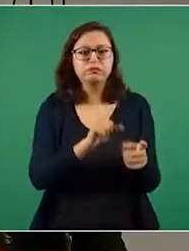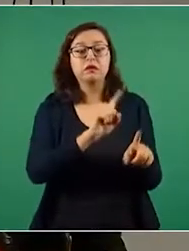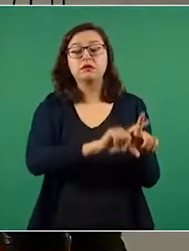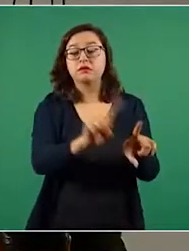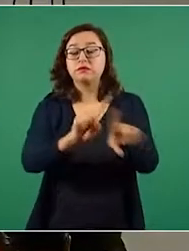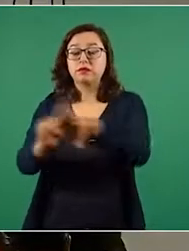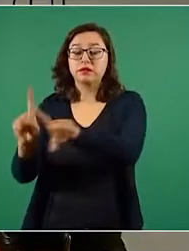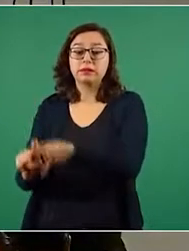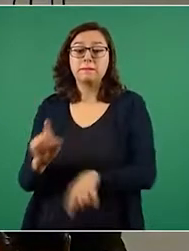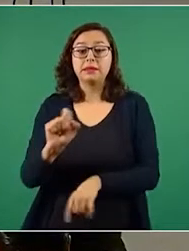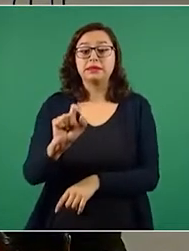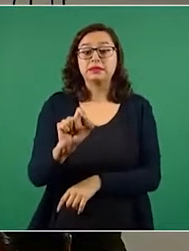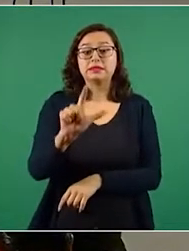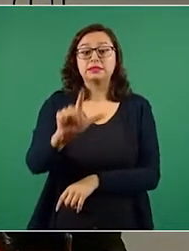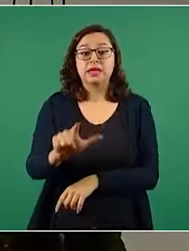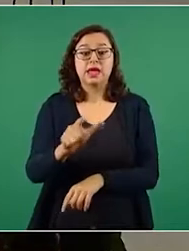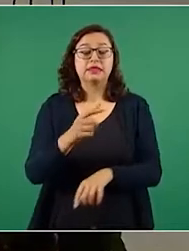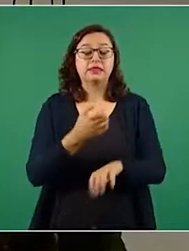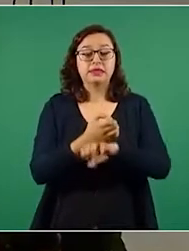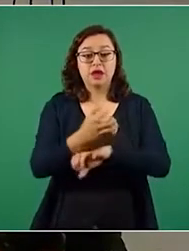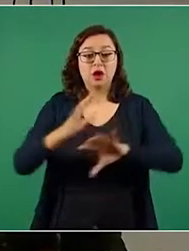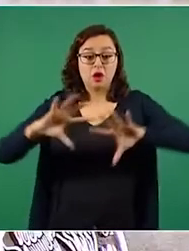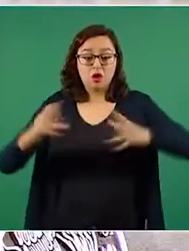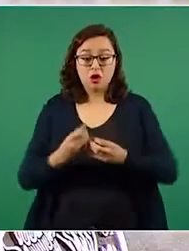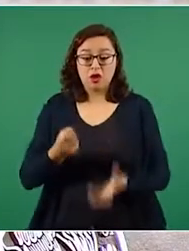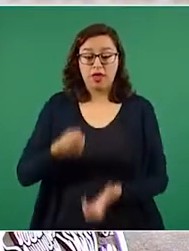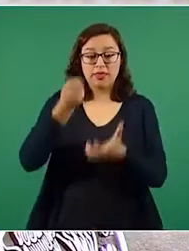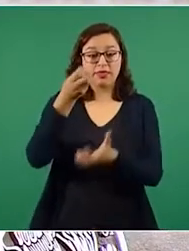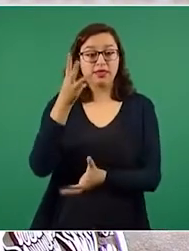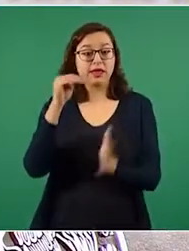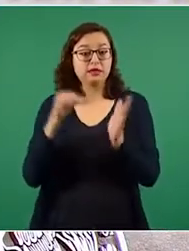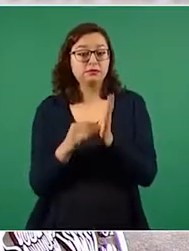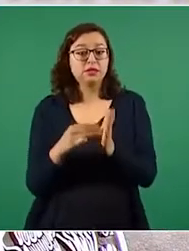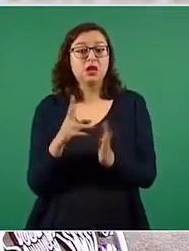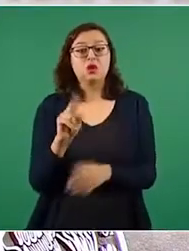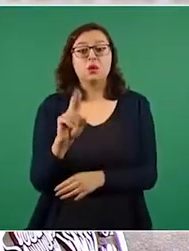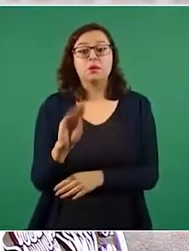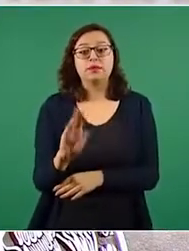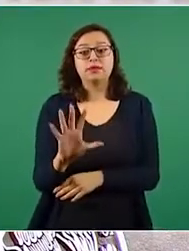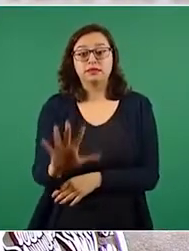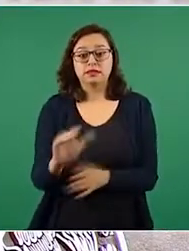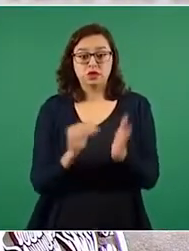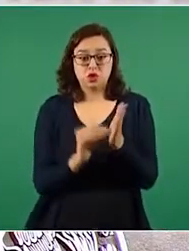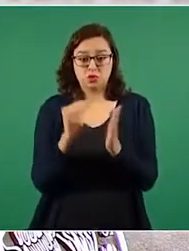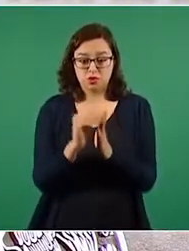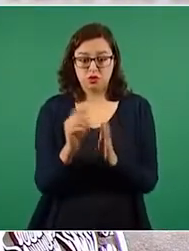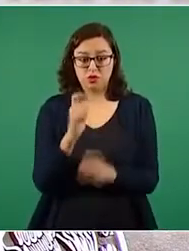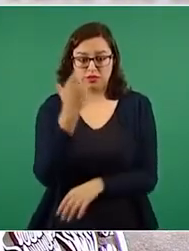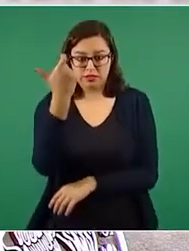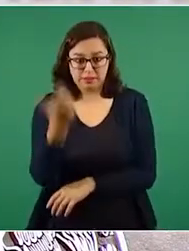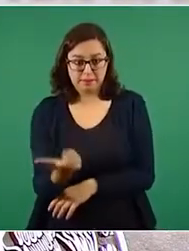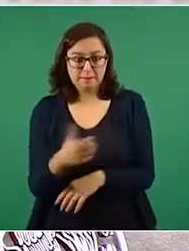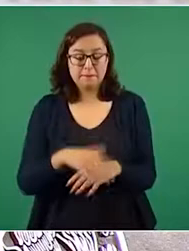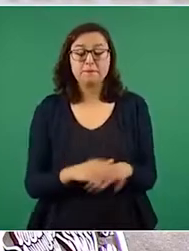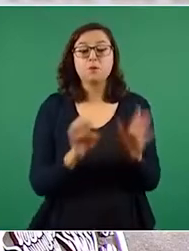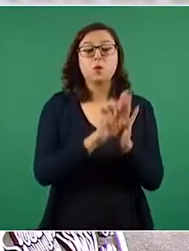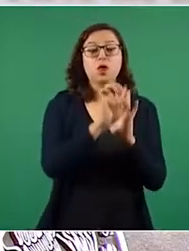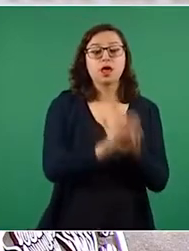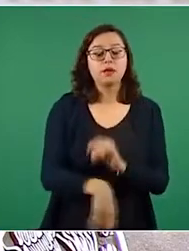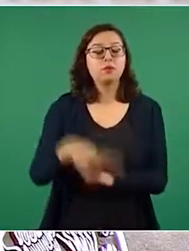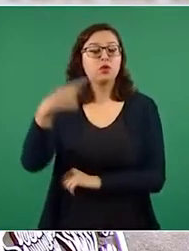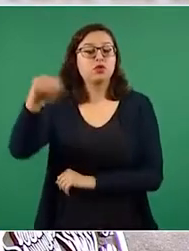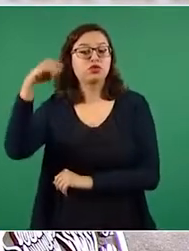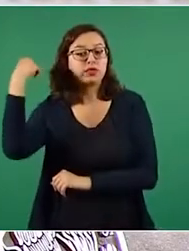para las cuales se ha erogado tres mil 95 millones de pesos. Pongamos el ejemplo de Tabasco y Chiapas,